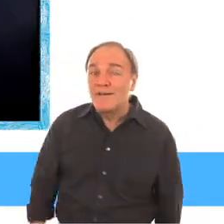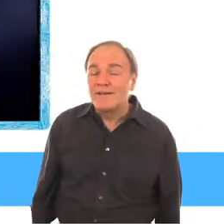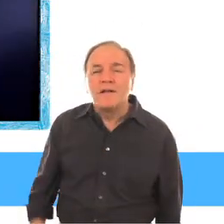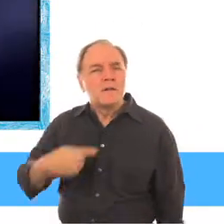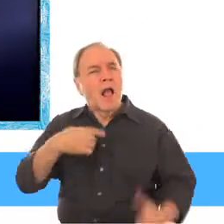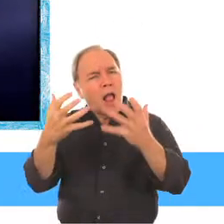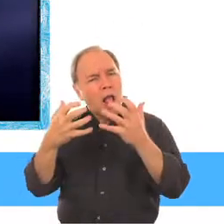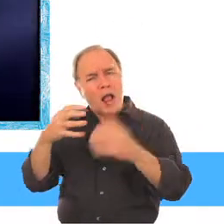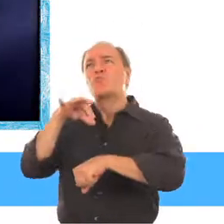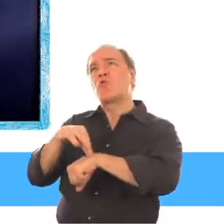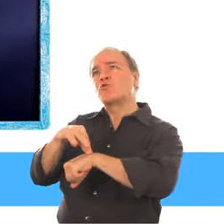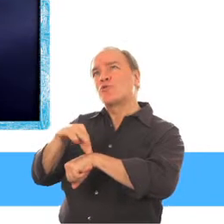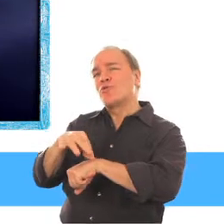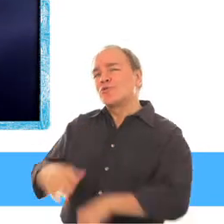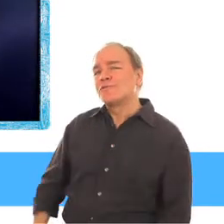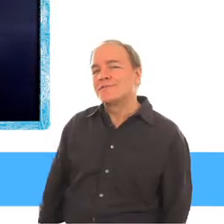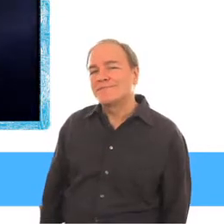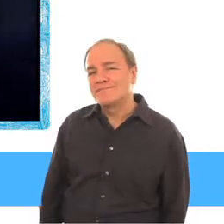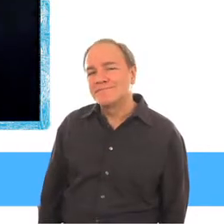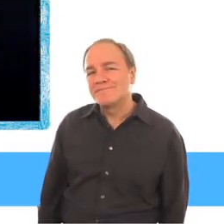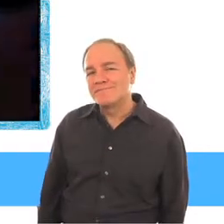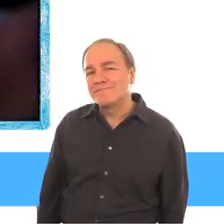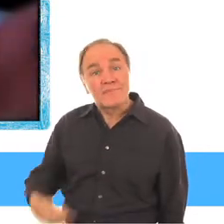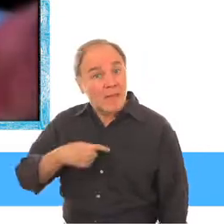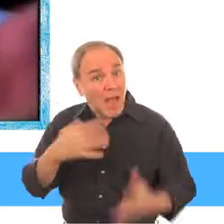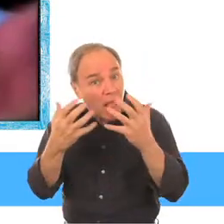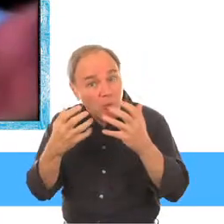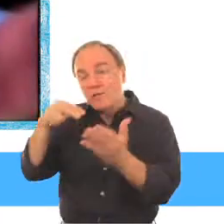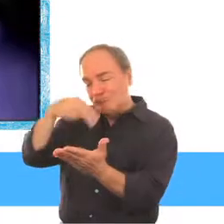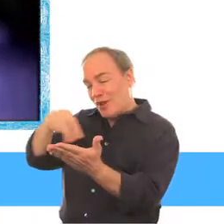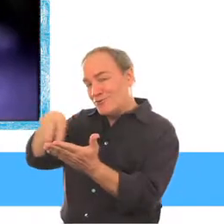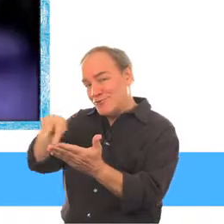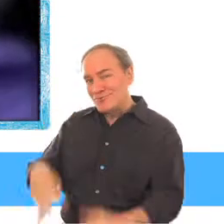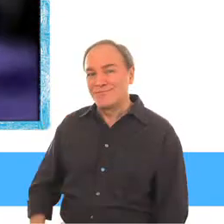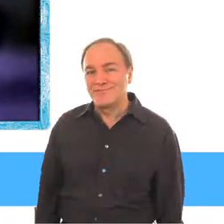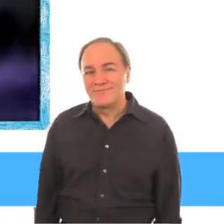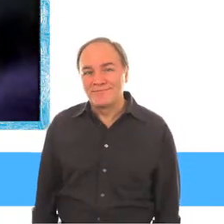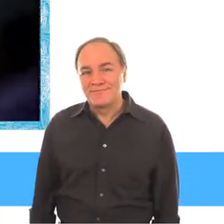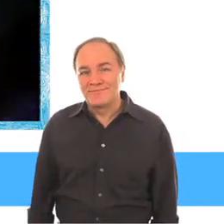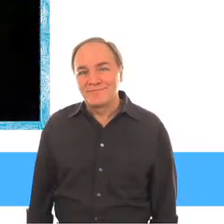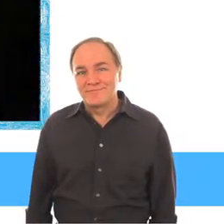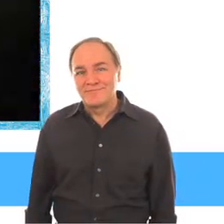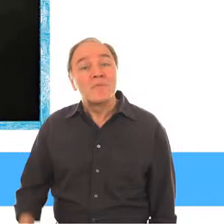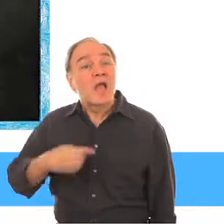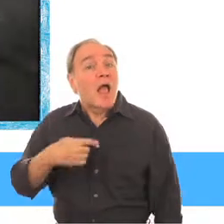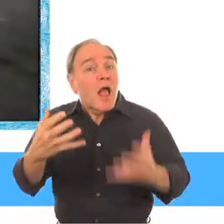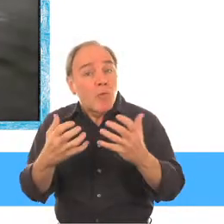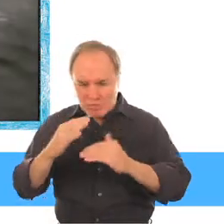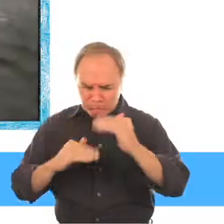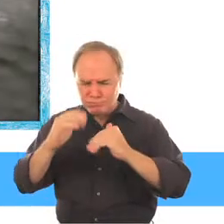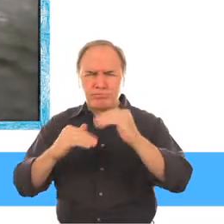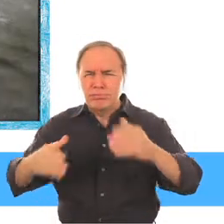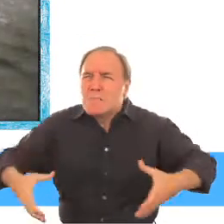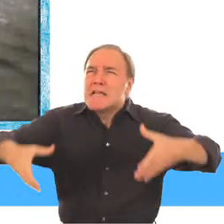Quiero ser médico Niños en clase expresan sus sueños en la lengua de señas Quiero ser bailarín